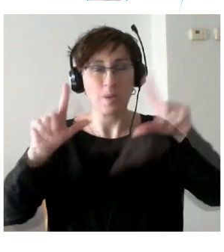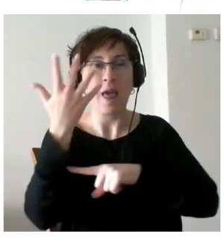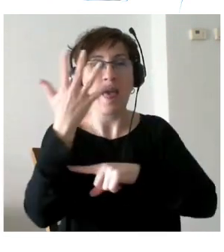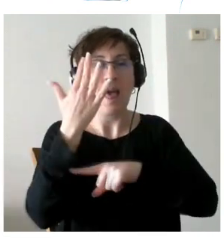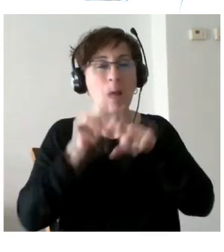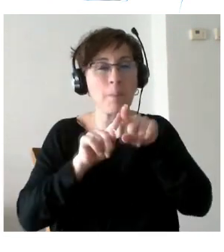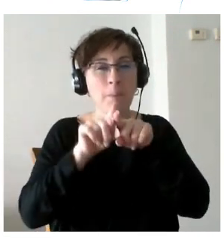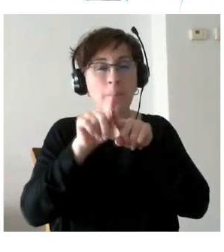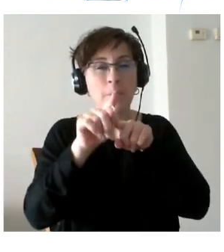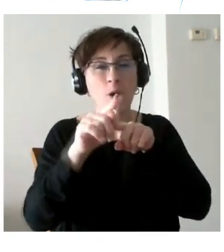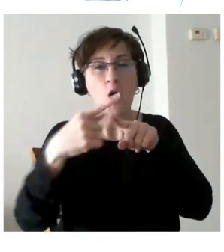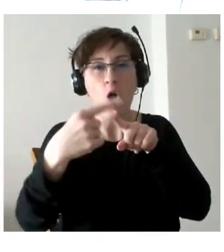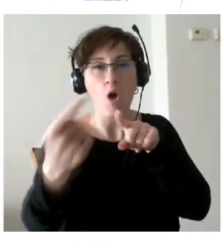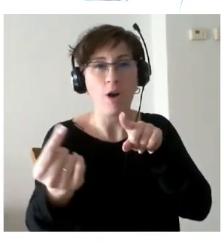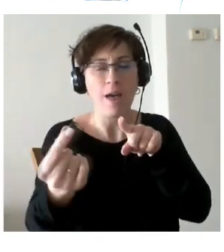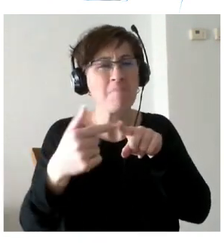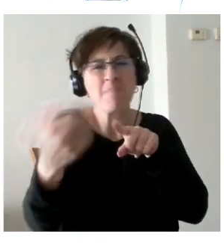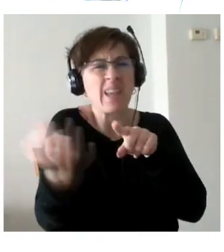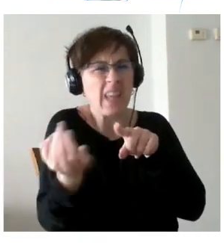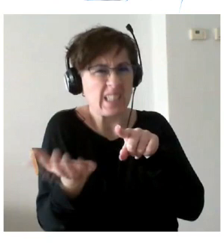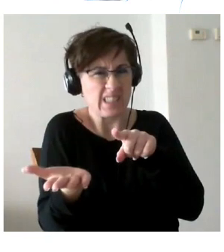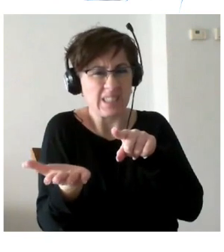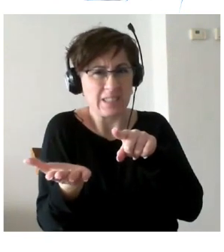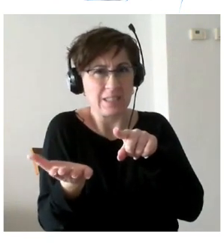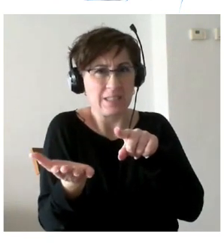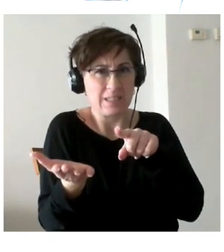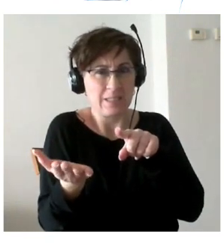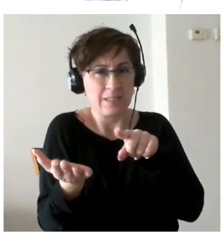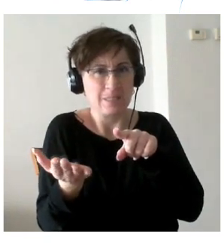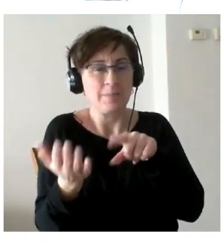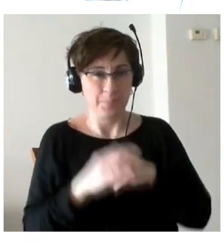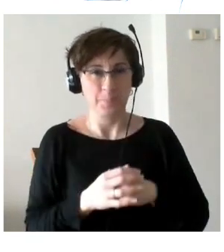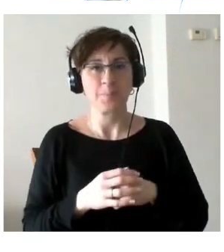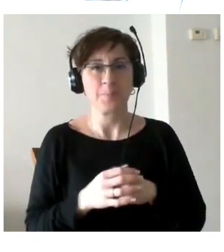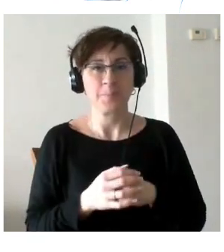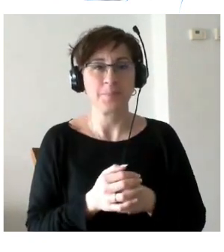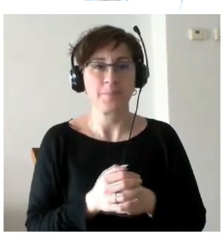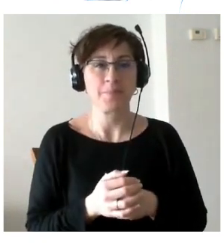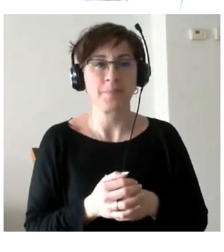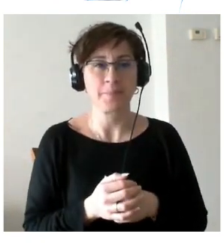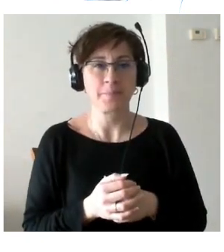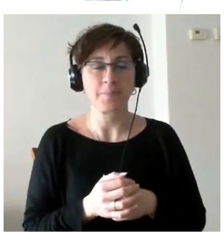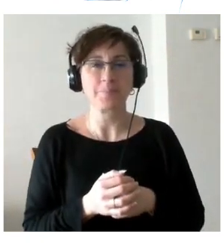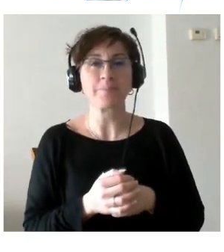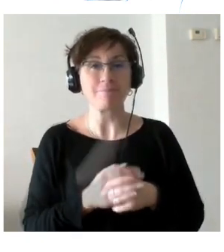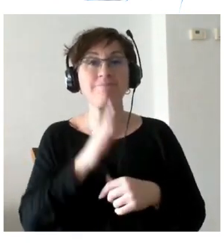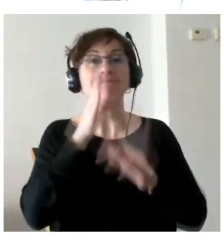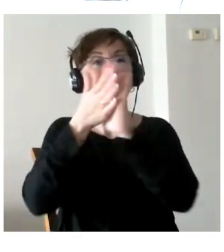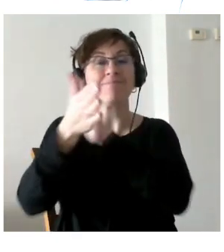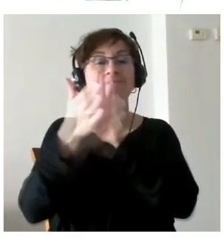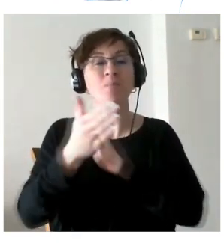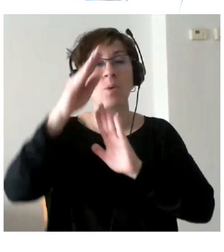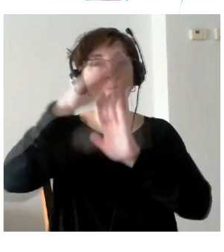el árbol tiene muchos antecedentes por decirlo de alguna manera. Se rememoraba ahora pues el programa de atención integral a